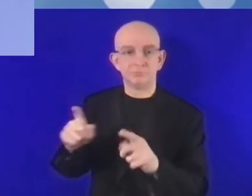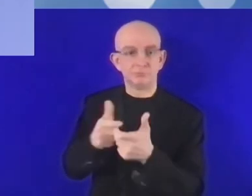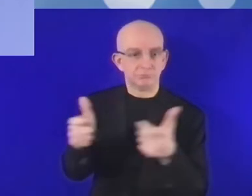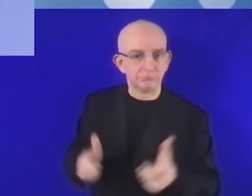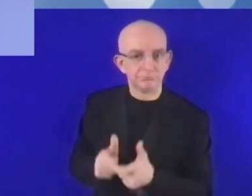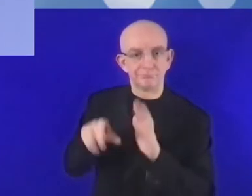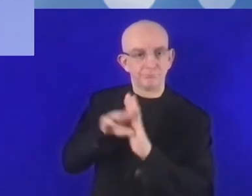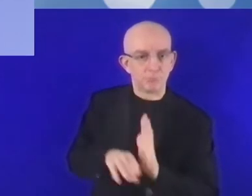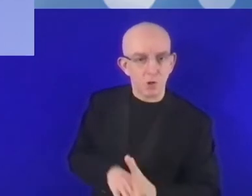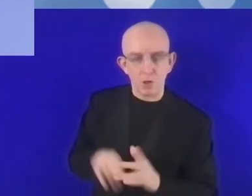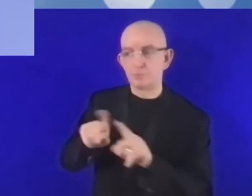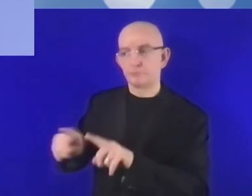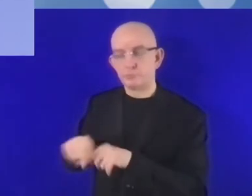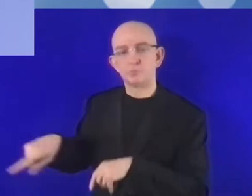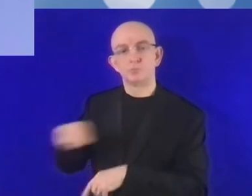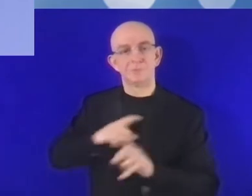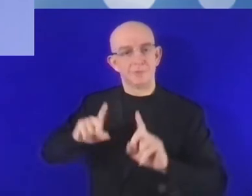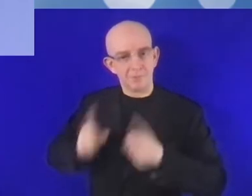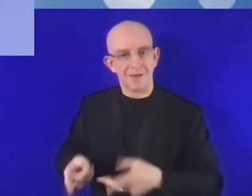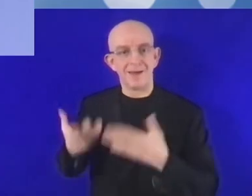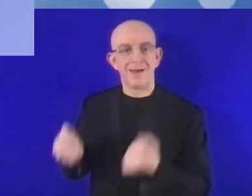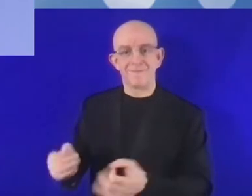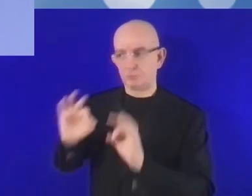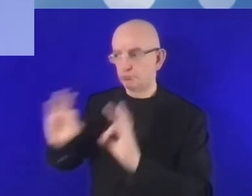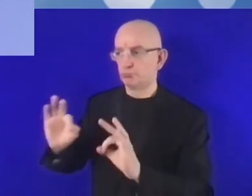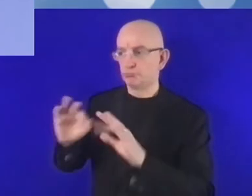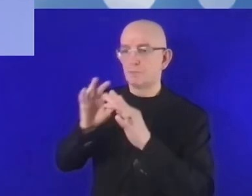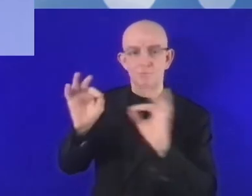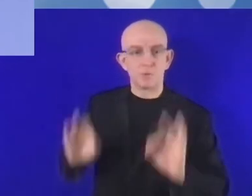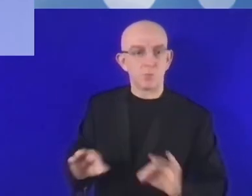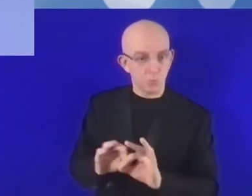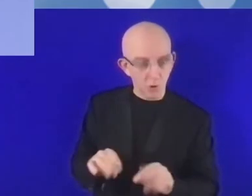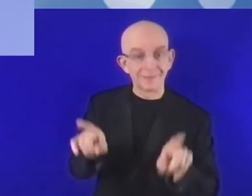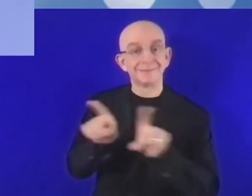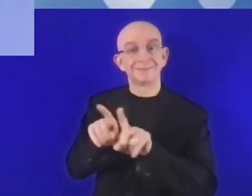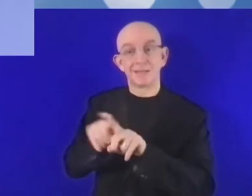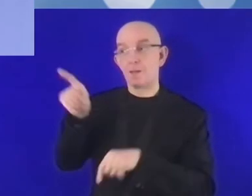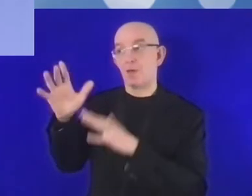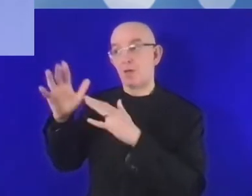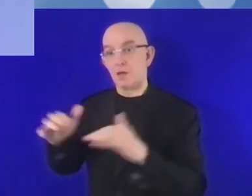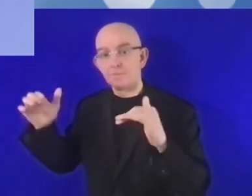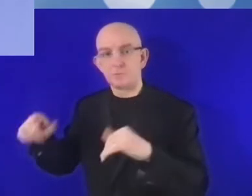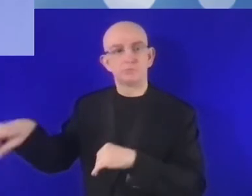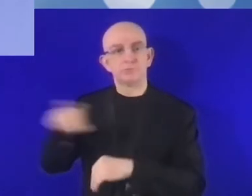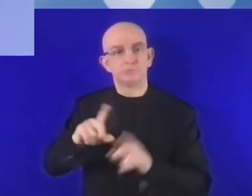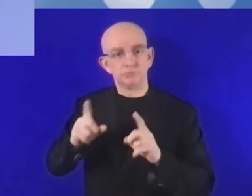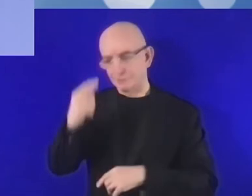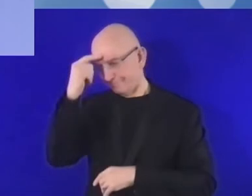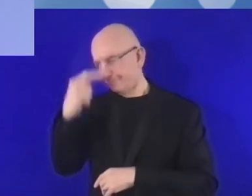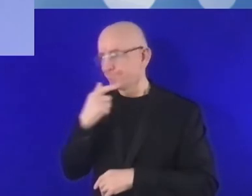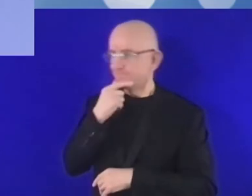legislación, nuevas regulaciones. Son necesarias. Así que la administración pública debería